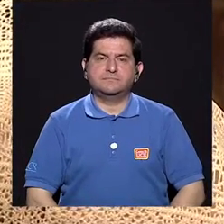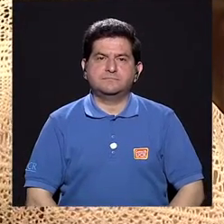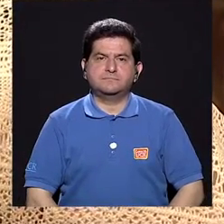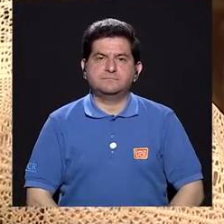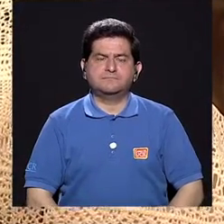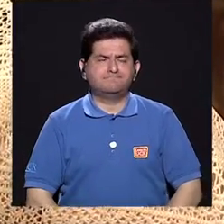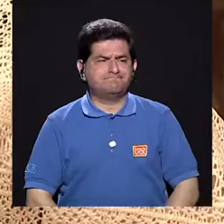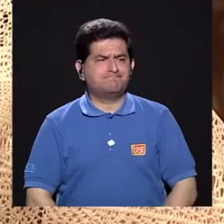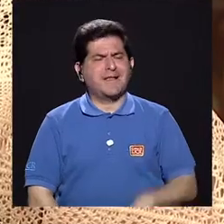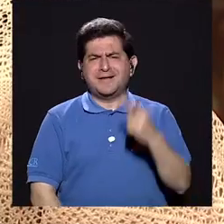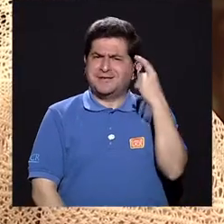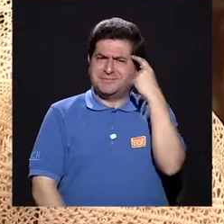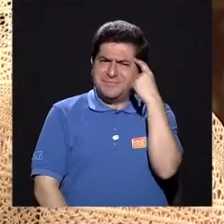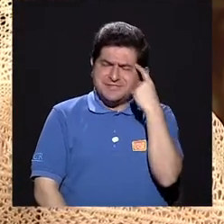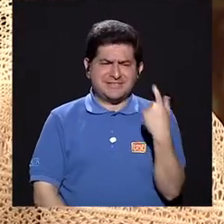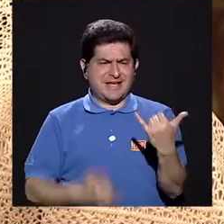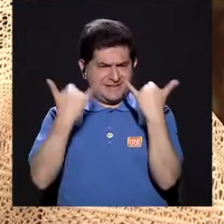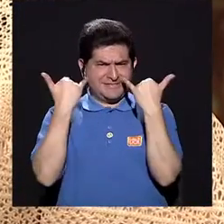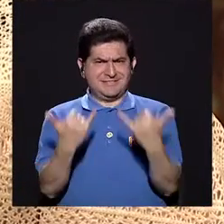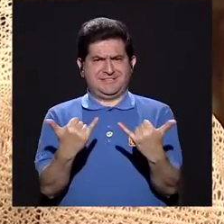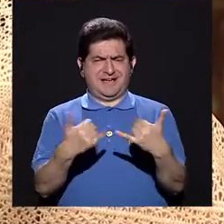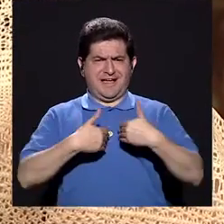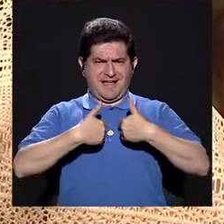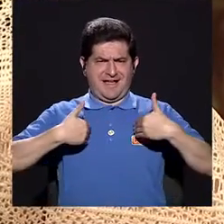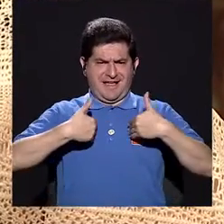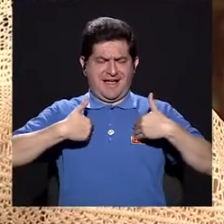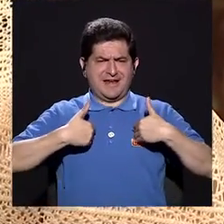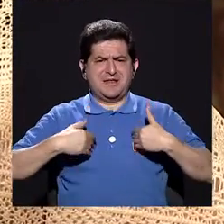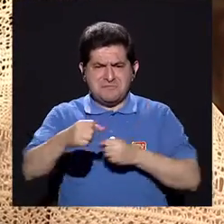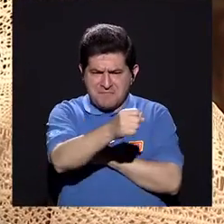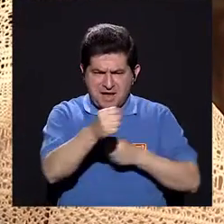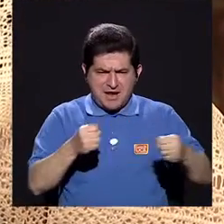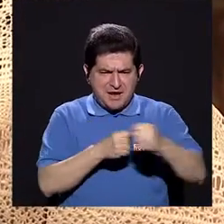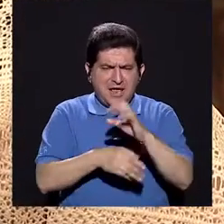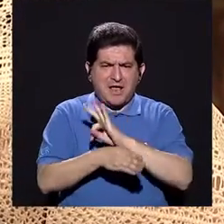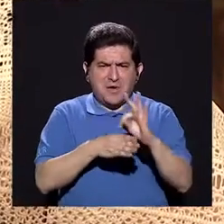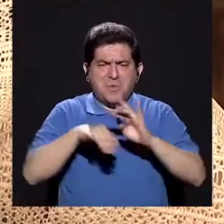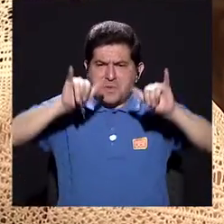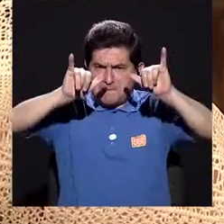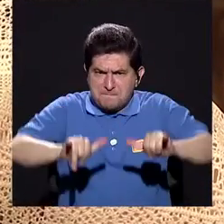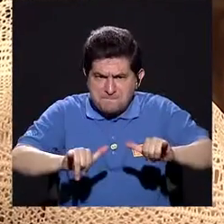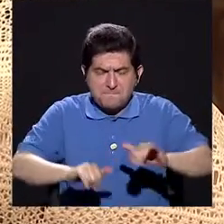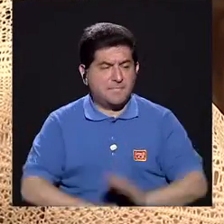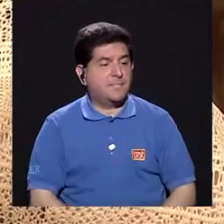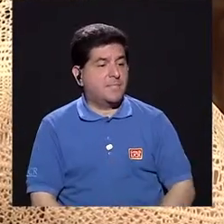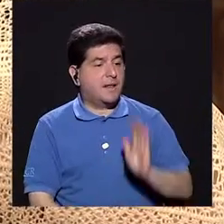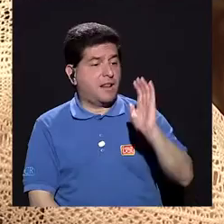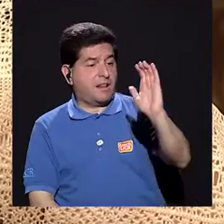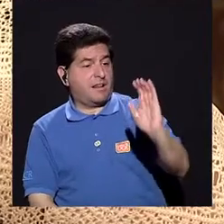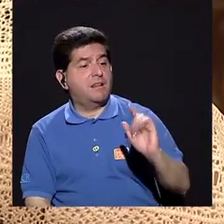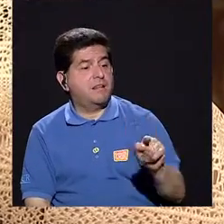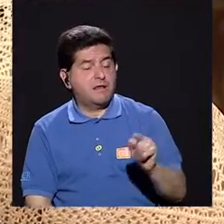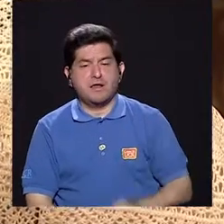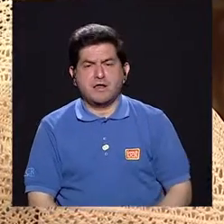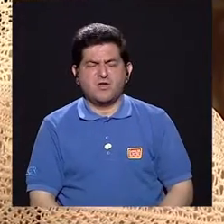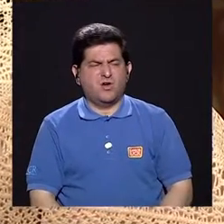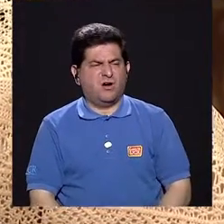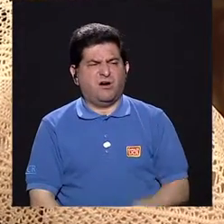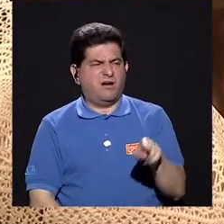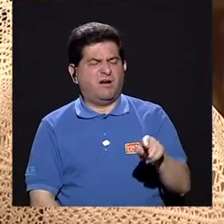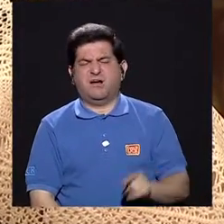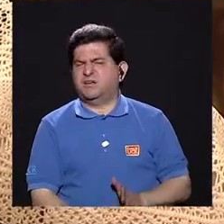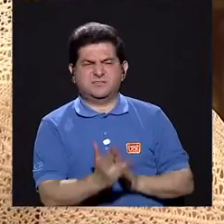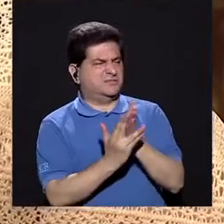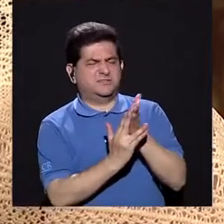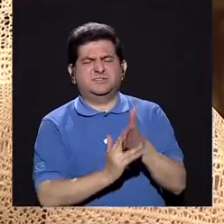El solo hecho, solo la presencia del animal en una sala de terapia, donde un niño se rehúsa